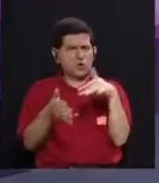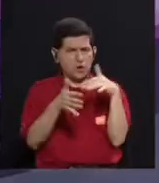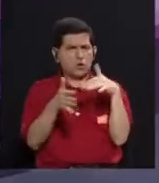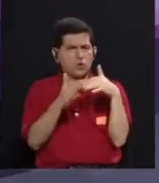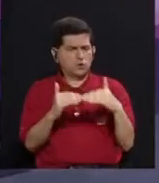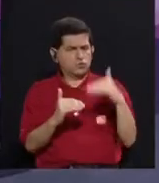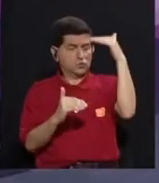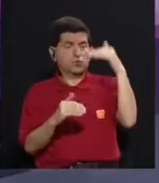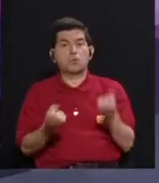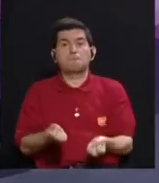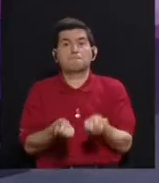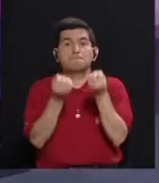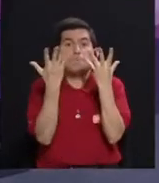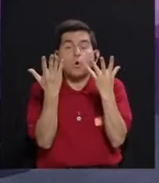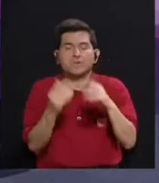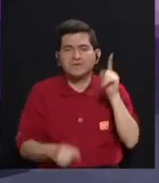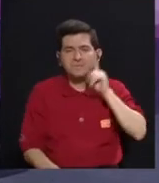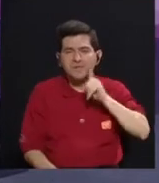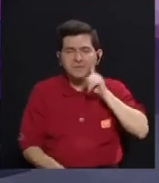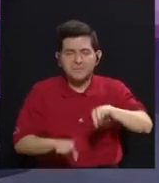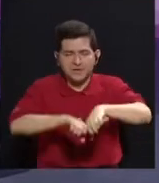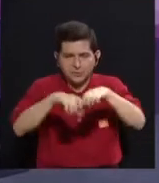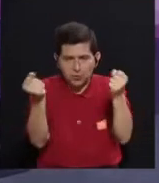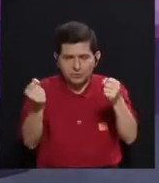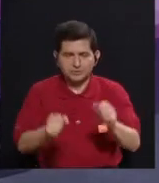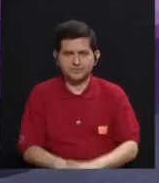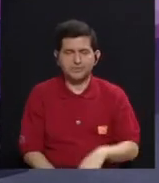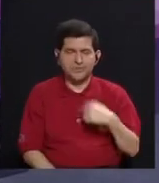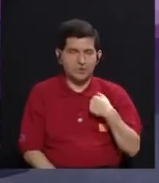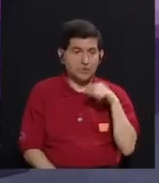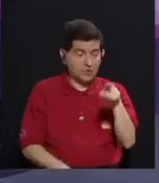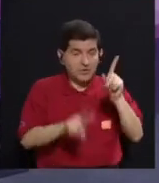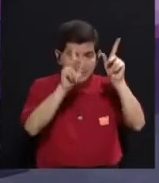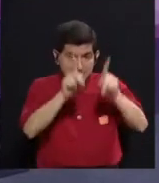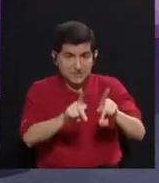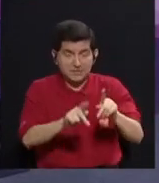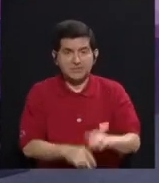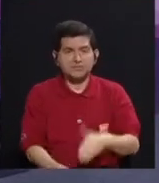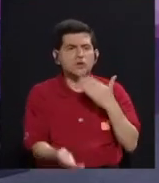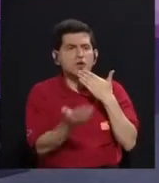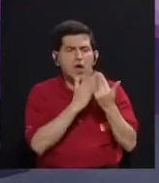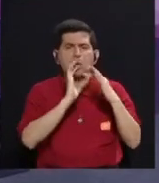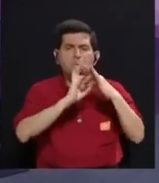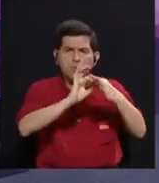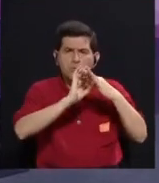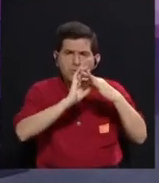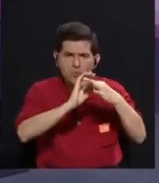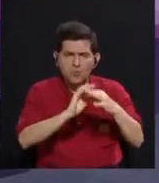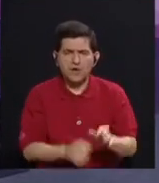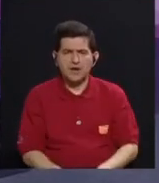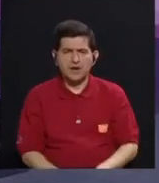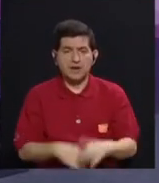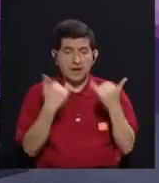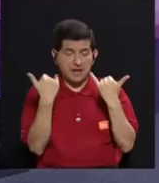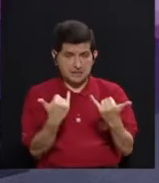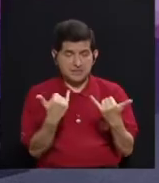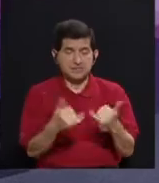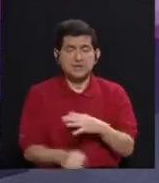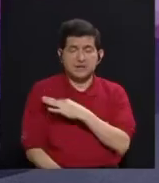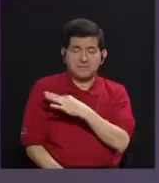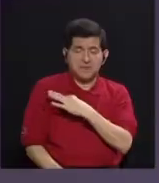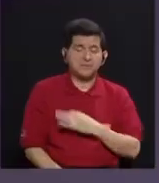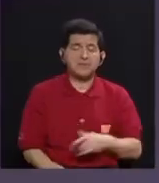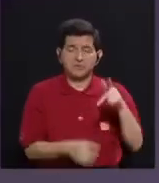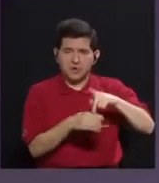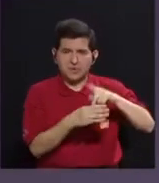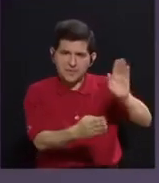se rompen muchos mitos con ella. Entonces yo llego con ella, hago muy buena relación, incluso ya he tocado con ella, ya me invito a tocar,